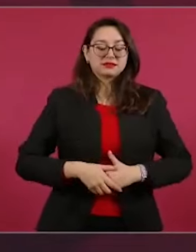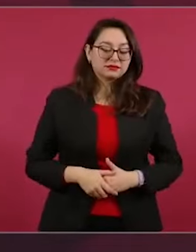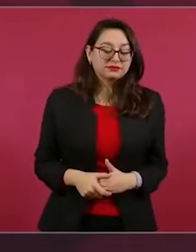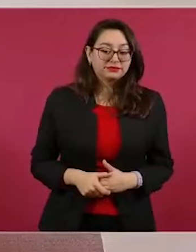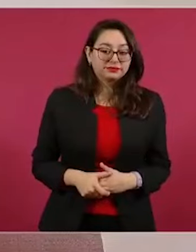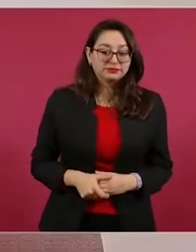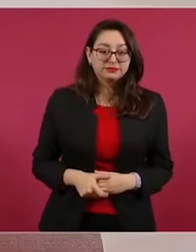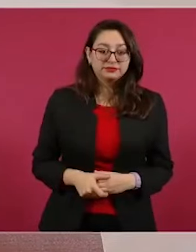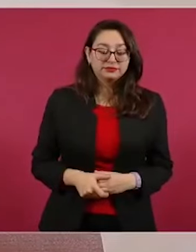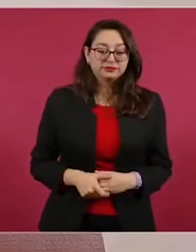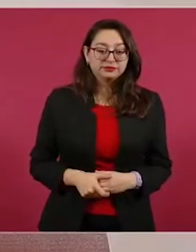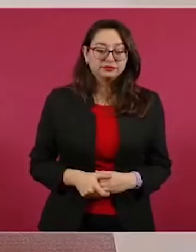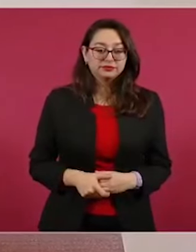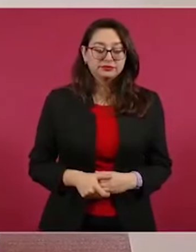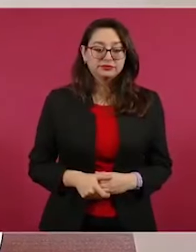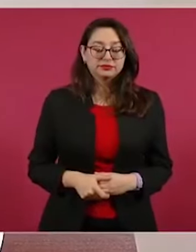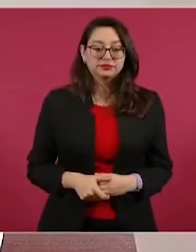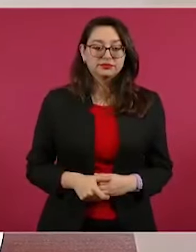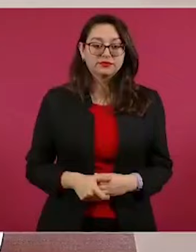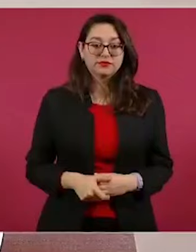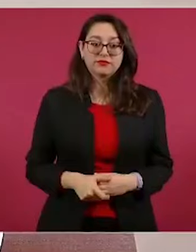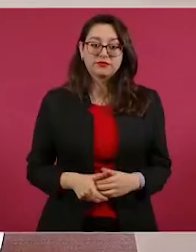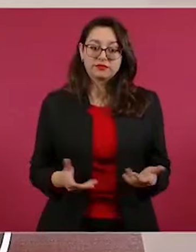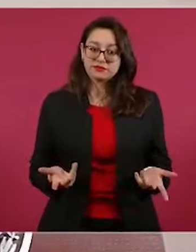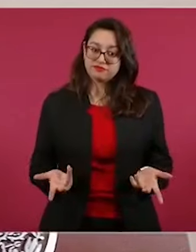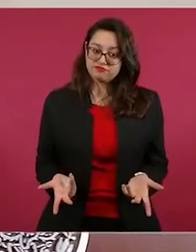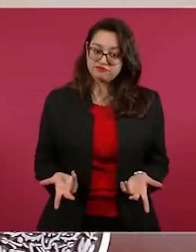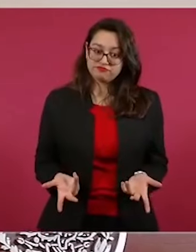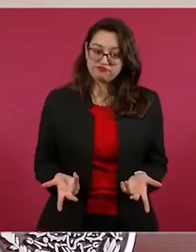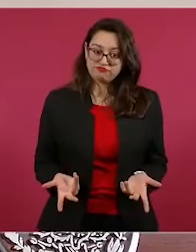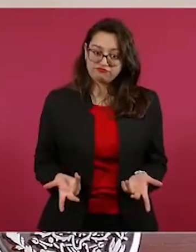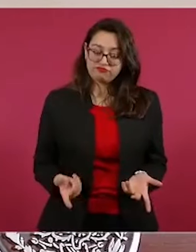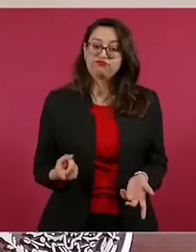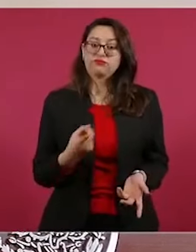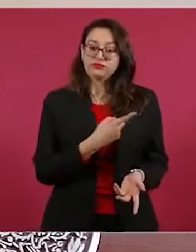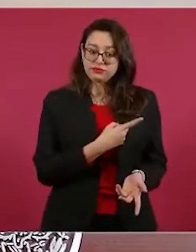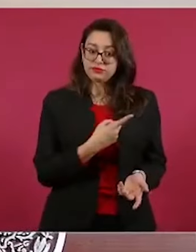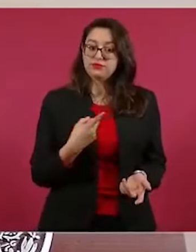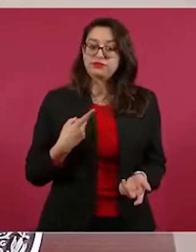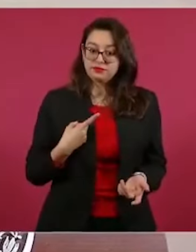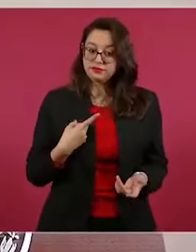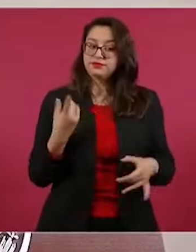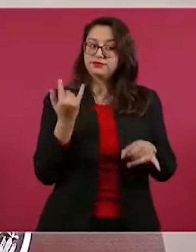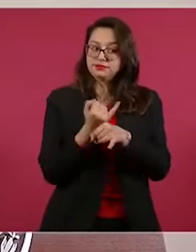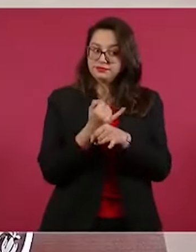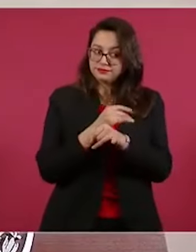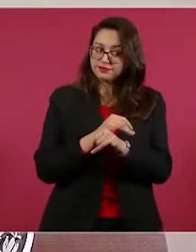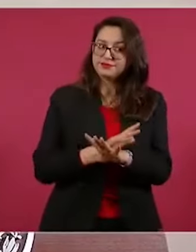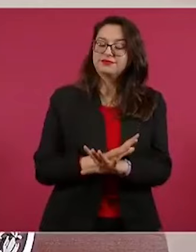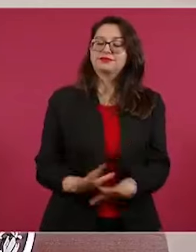Entonces, hay que estar informando